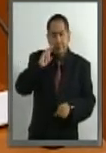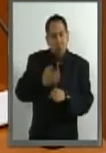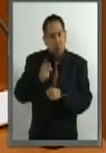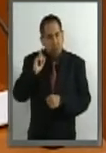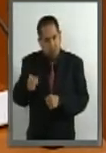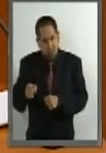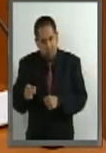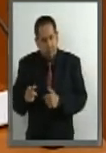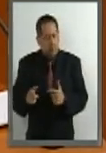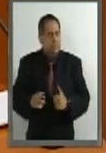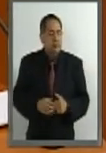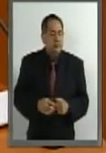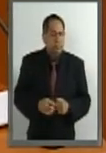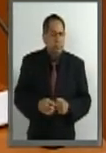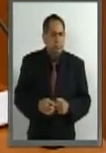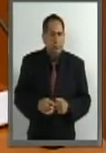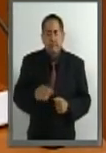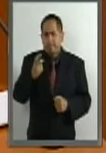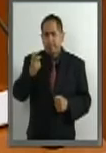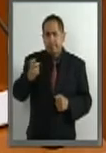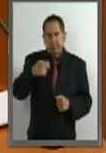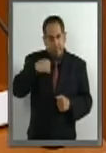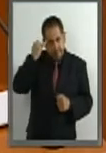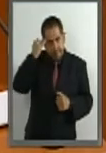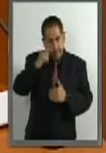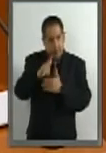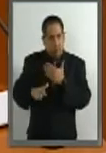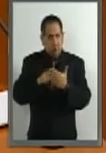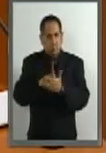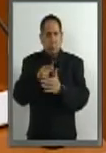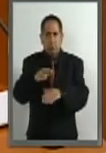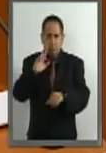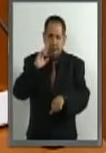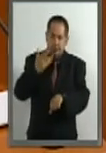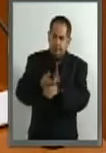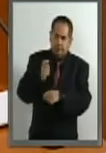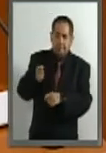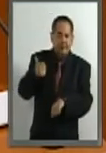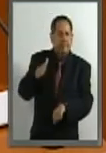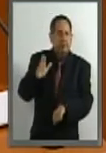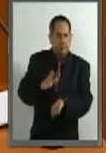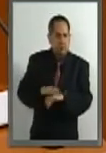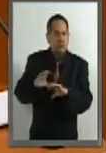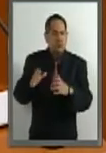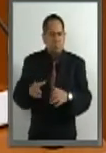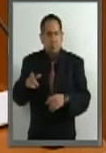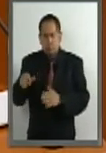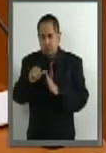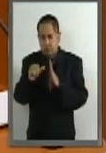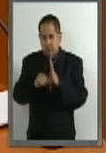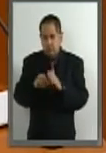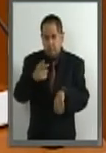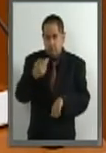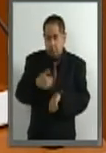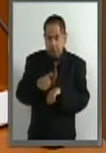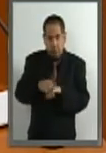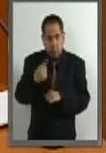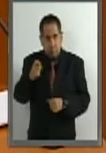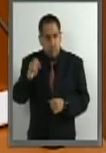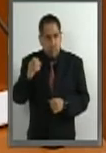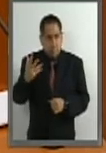públicos. Y es por ello que la Ley General de Responsabilidades Administrativas, en sus artículos 105,